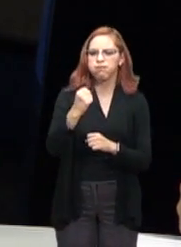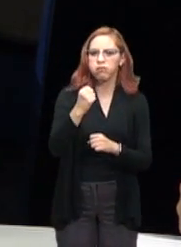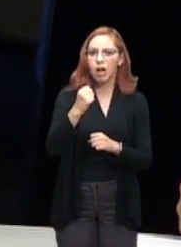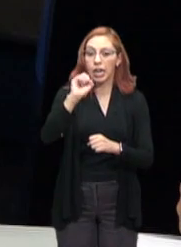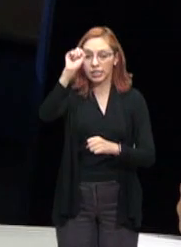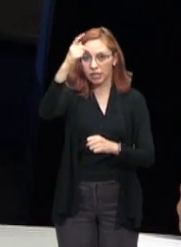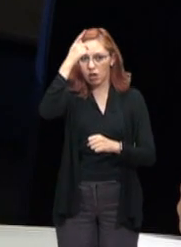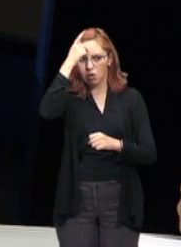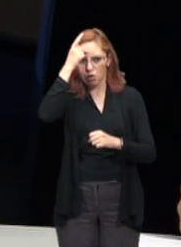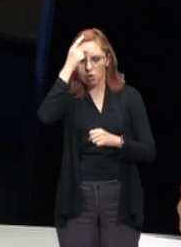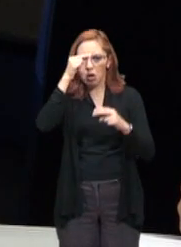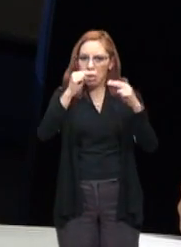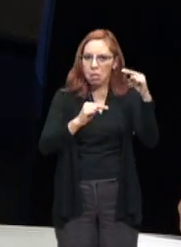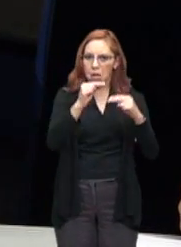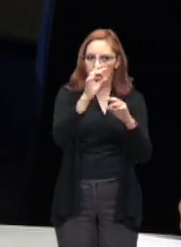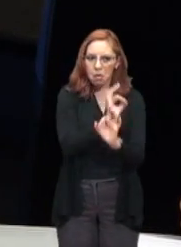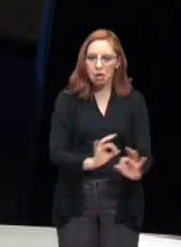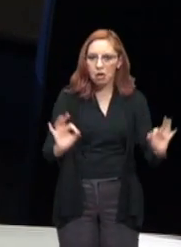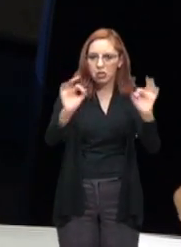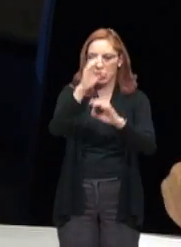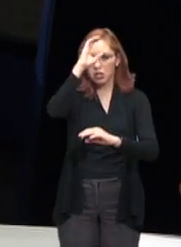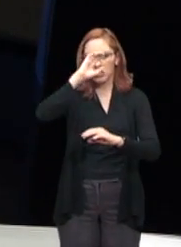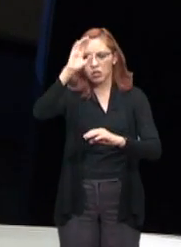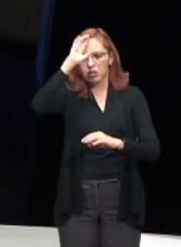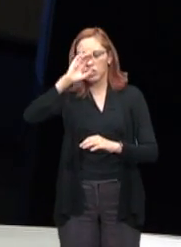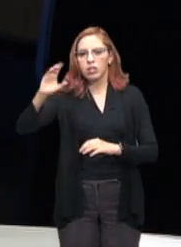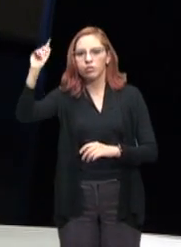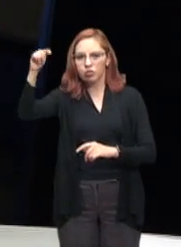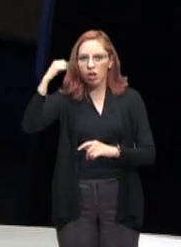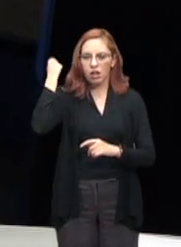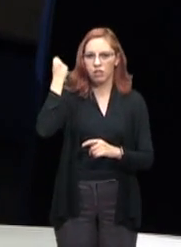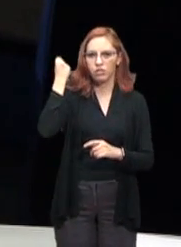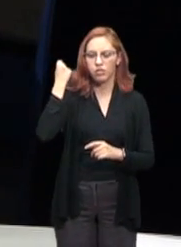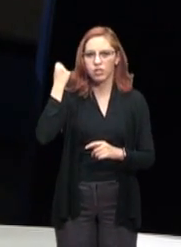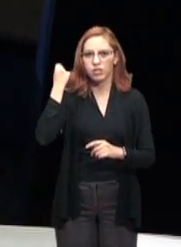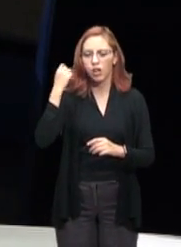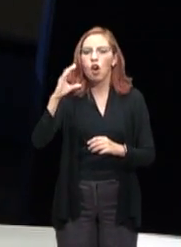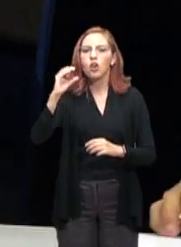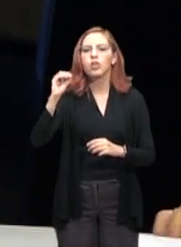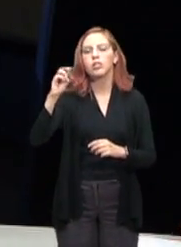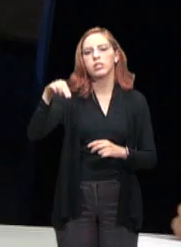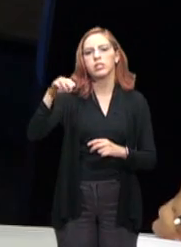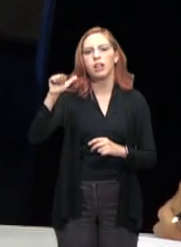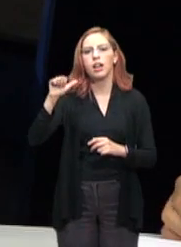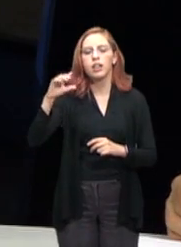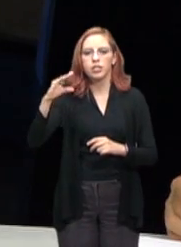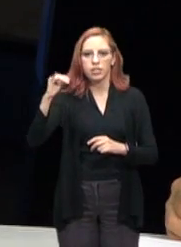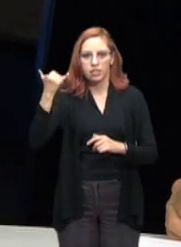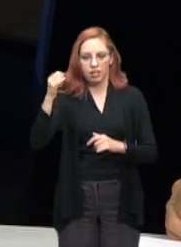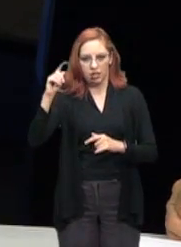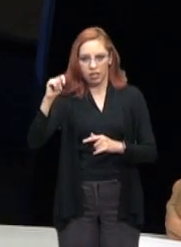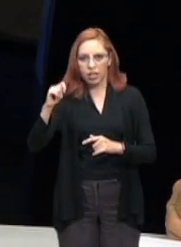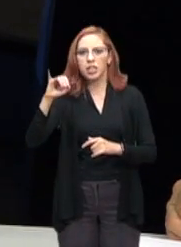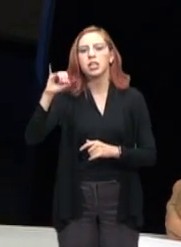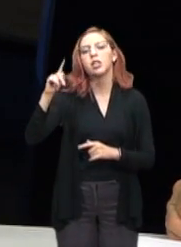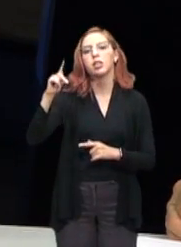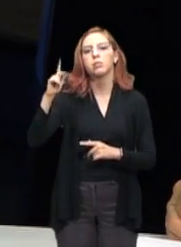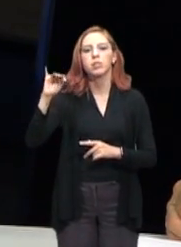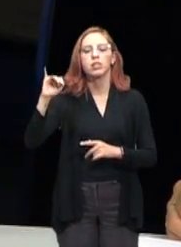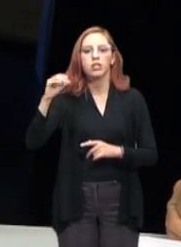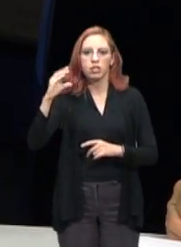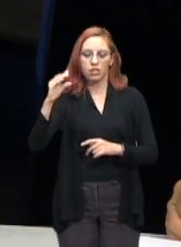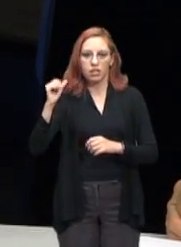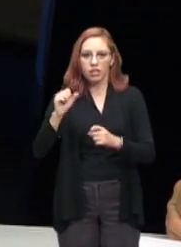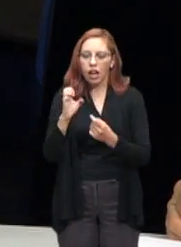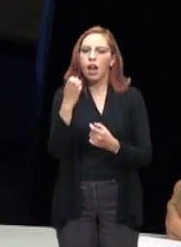nivel muy importante en cuestiones científicas y tecnológicas a través del CONACYT, a través del IPC, del propio colegio de San Luis, que